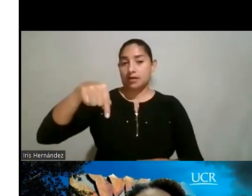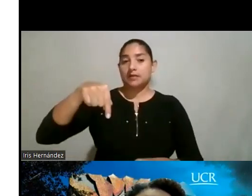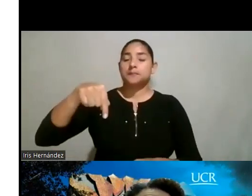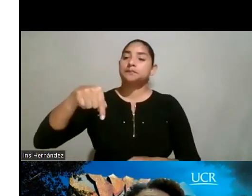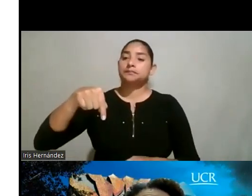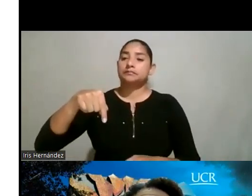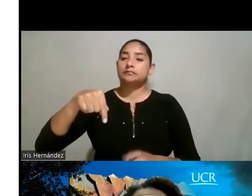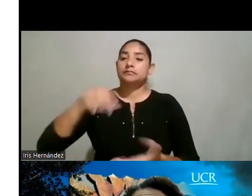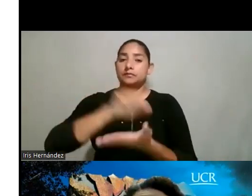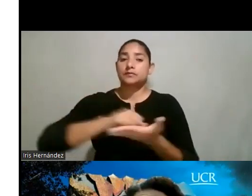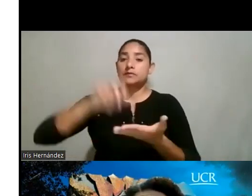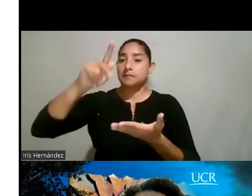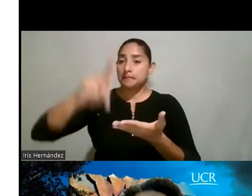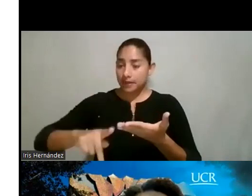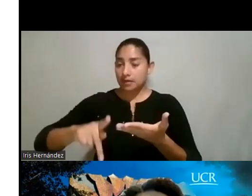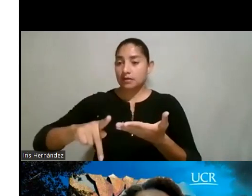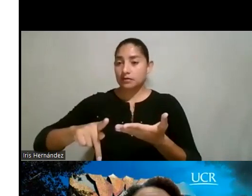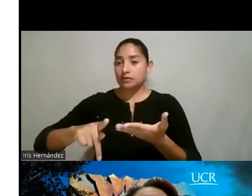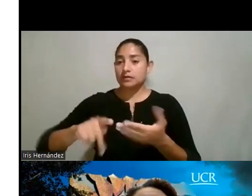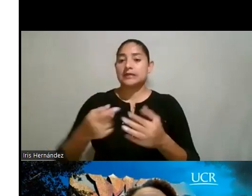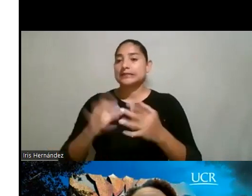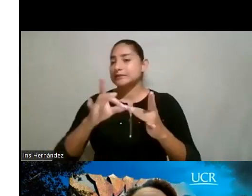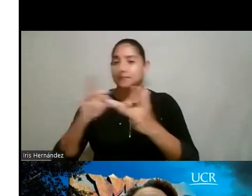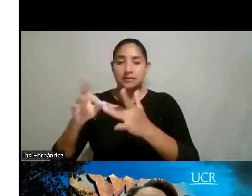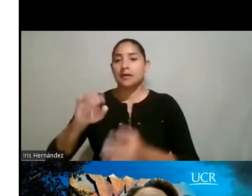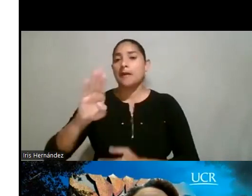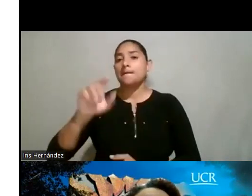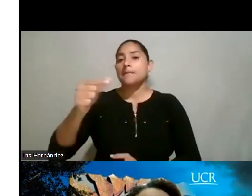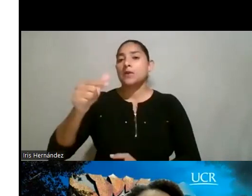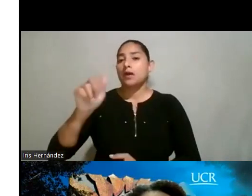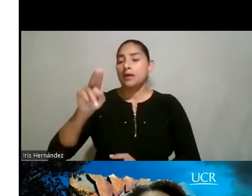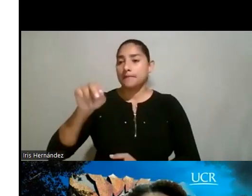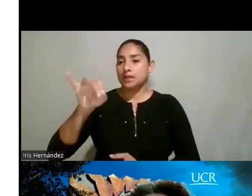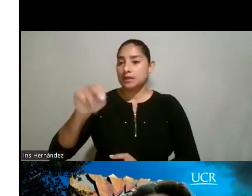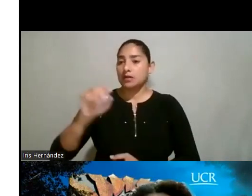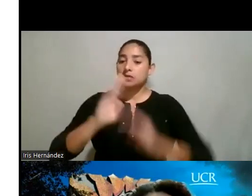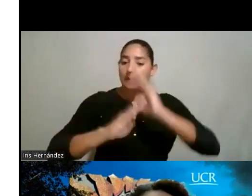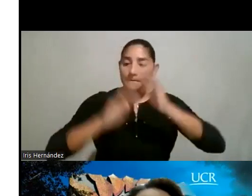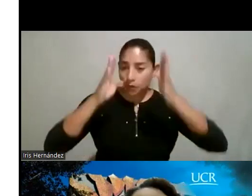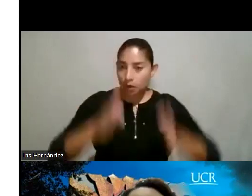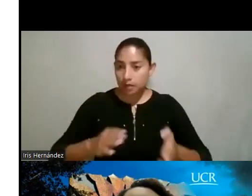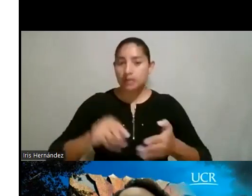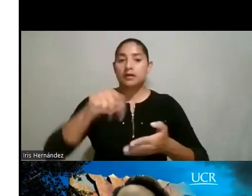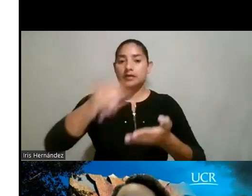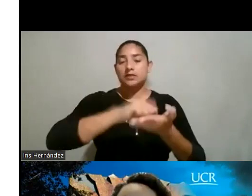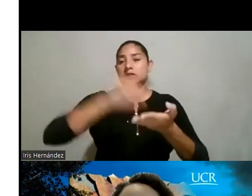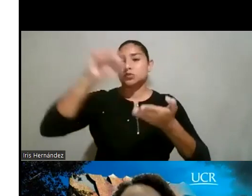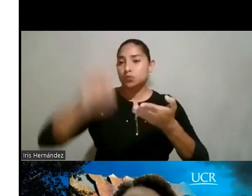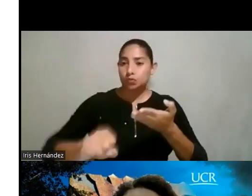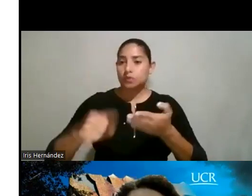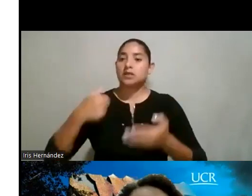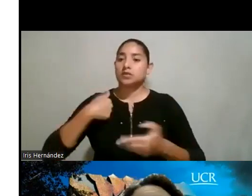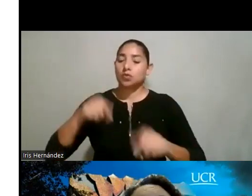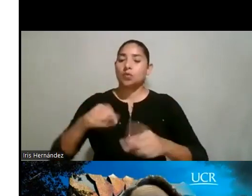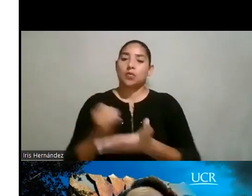de Rodrigo Facio, que además es experta en biomimética, y una bióloga de la sede del sur también, y bueno, yo estoy yo de